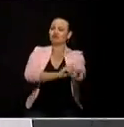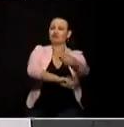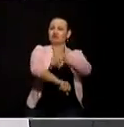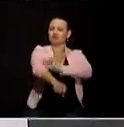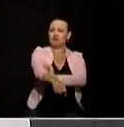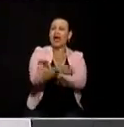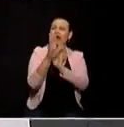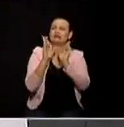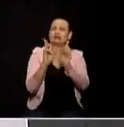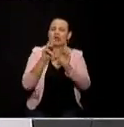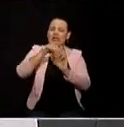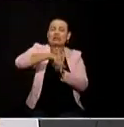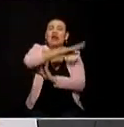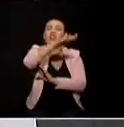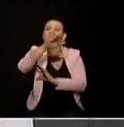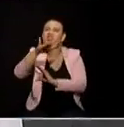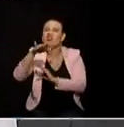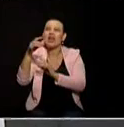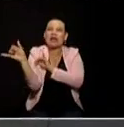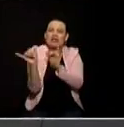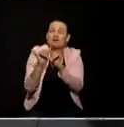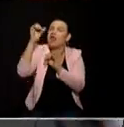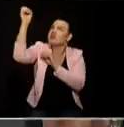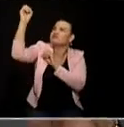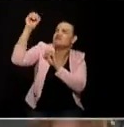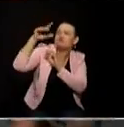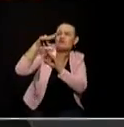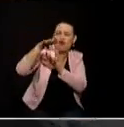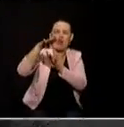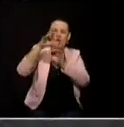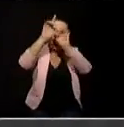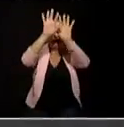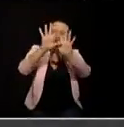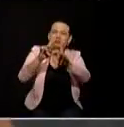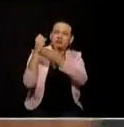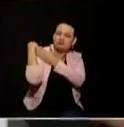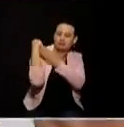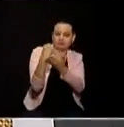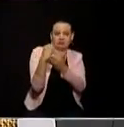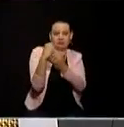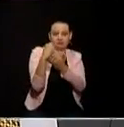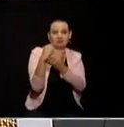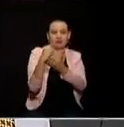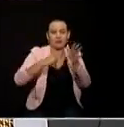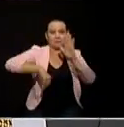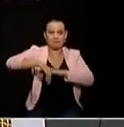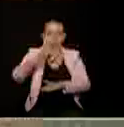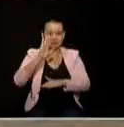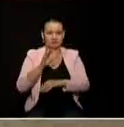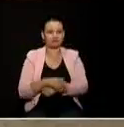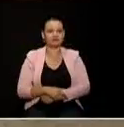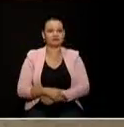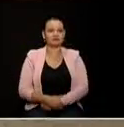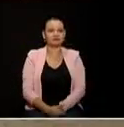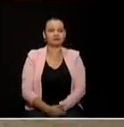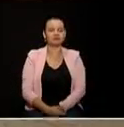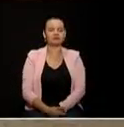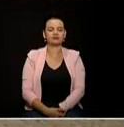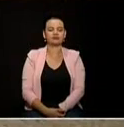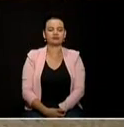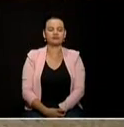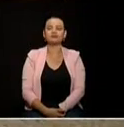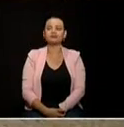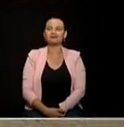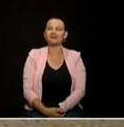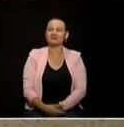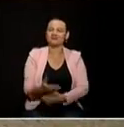sol brille para todas y todos los antioqueños y no para la camarilla política sus socios o su familia seguimos en la dinámica con